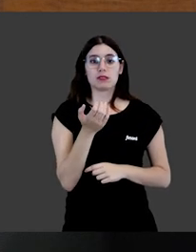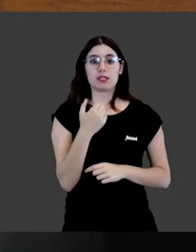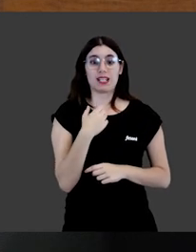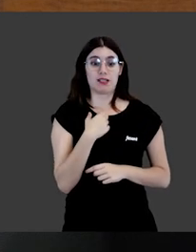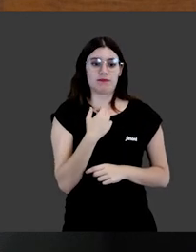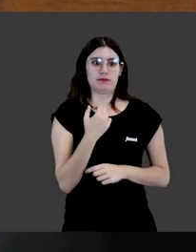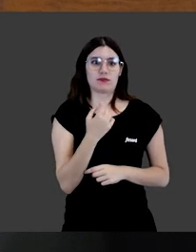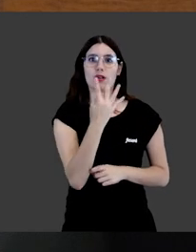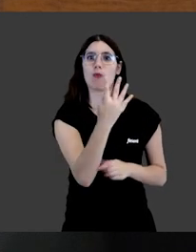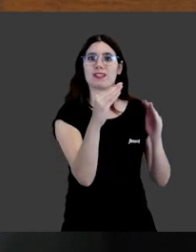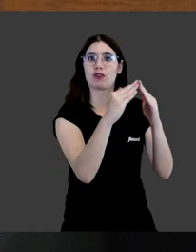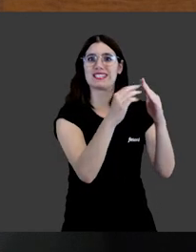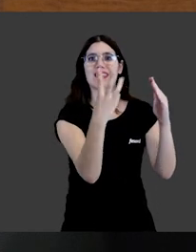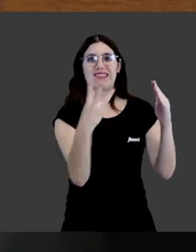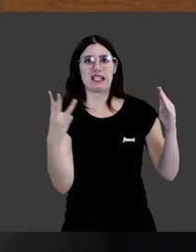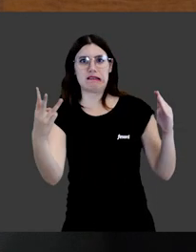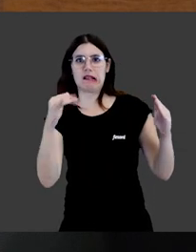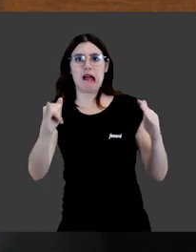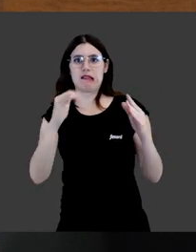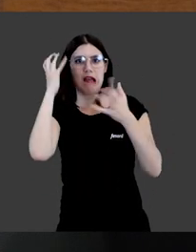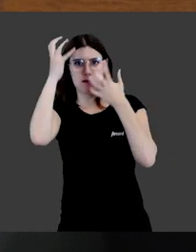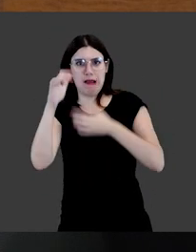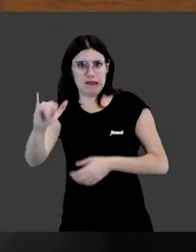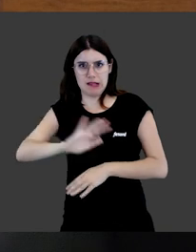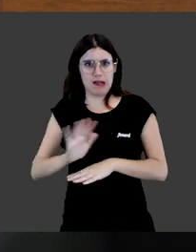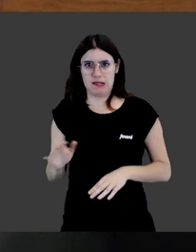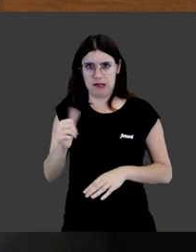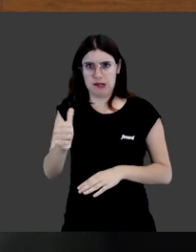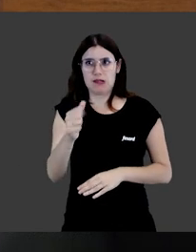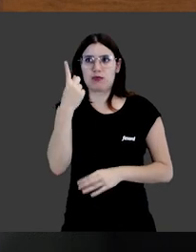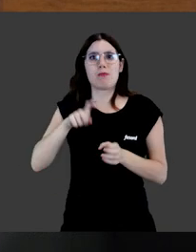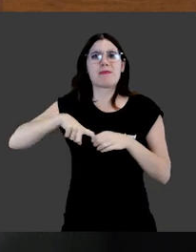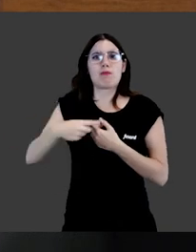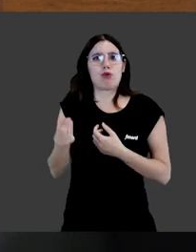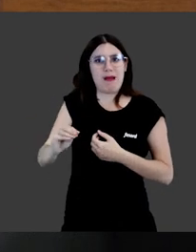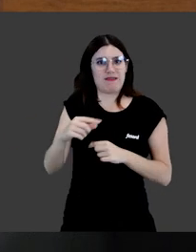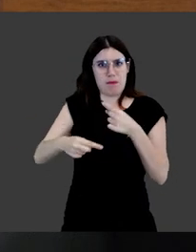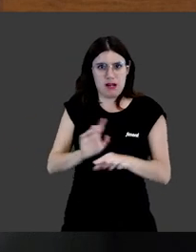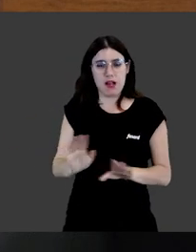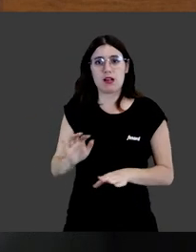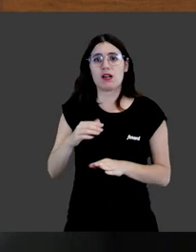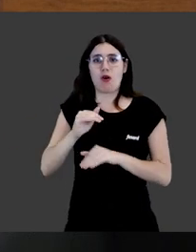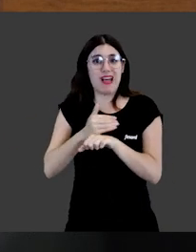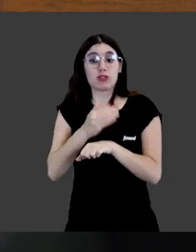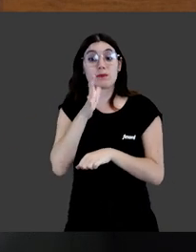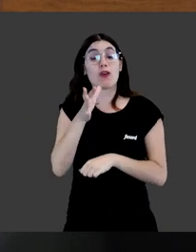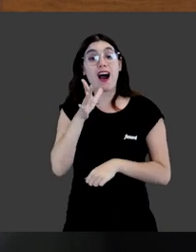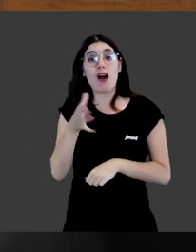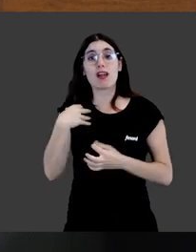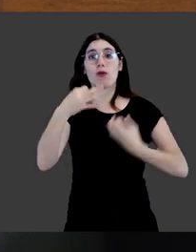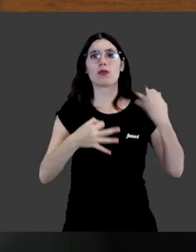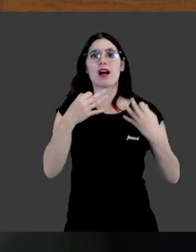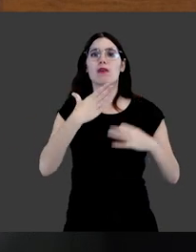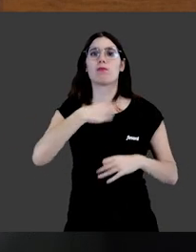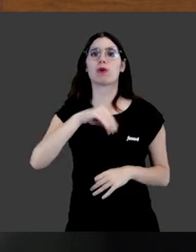en tres de cada cuatro hogares hay animales de compañía y podemos decir que son un miembro más de la familia. Por eso es muy habitual